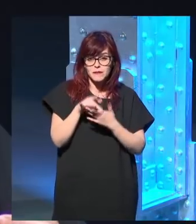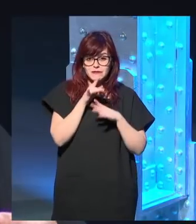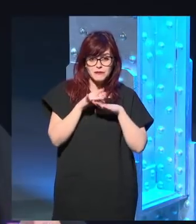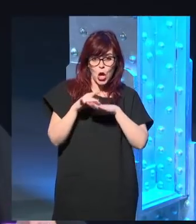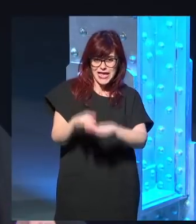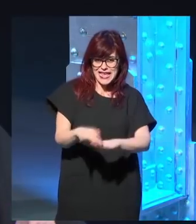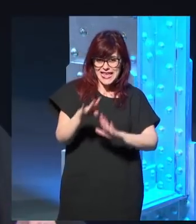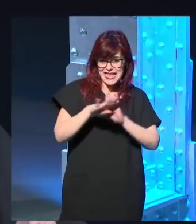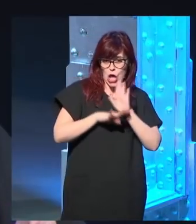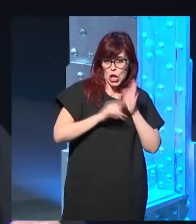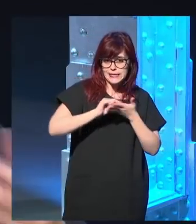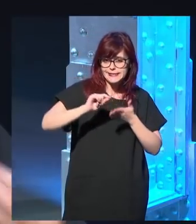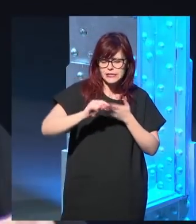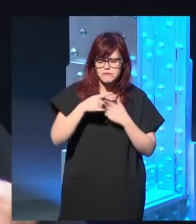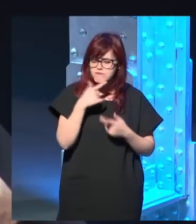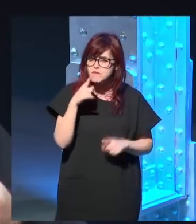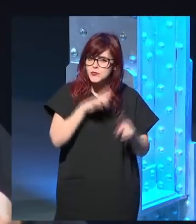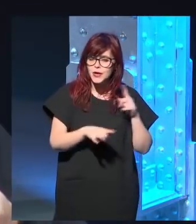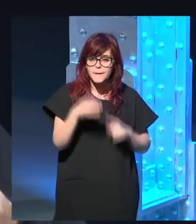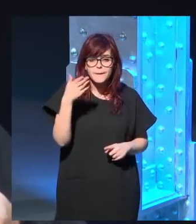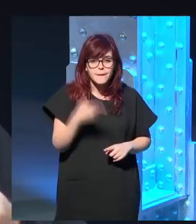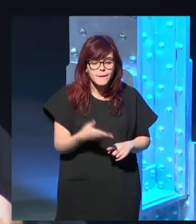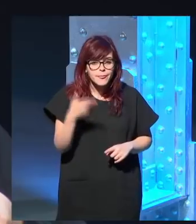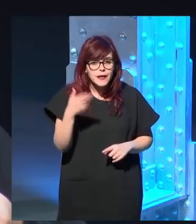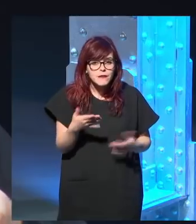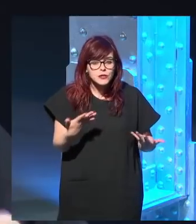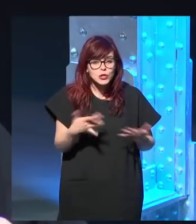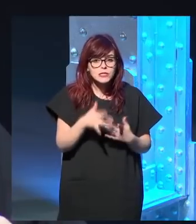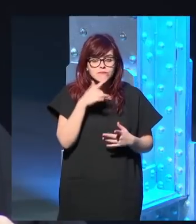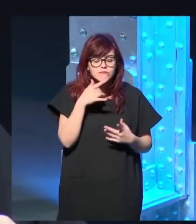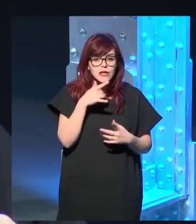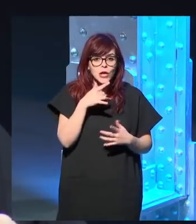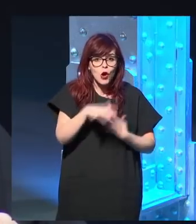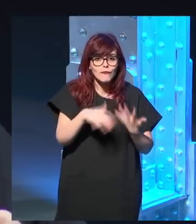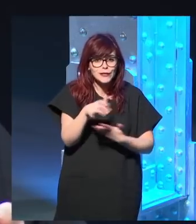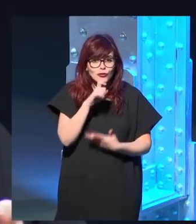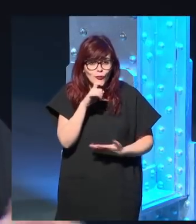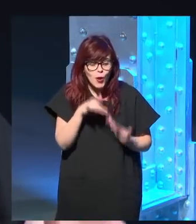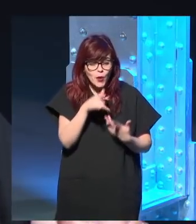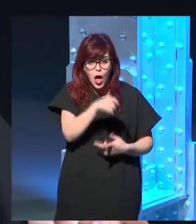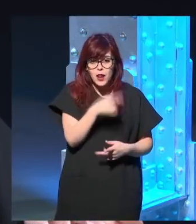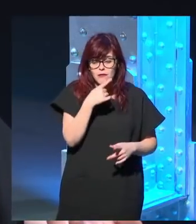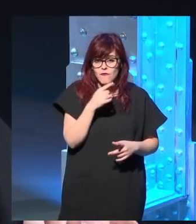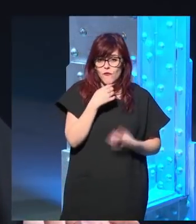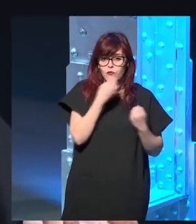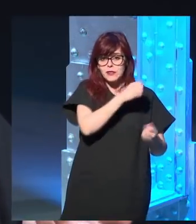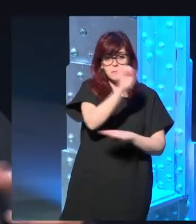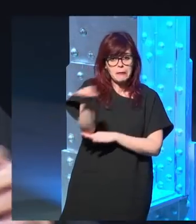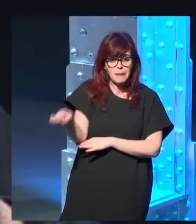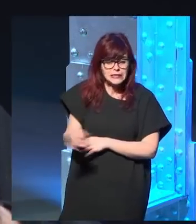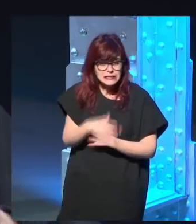ante un problema bastante grave que era donde encontrar el conflicto ¿no? porque el conflicto